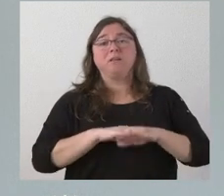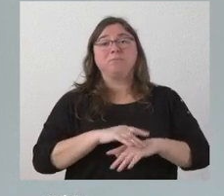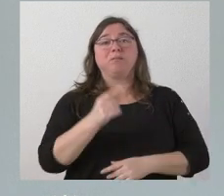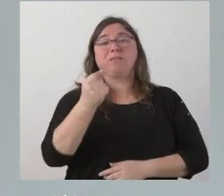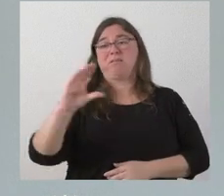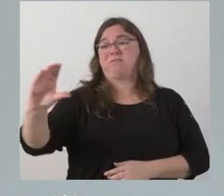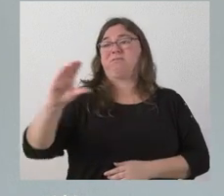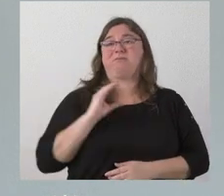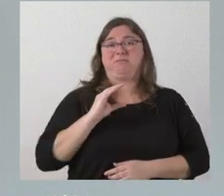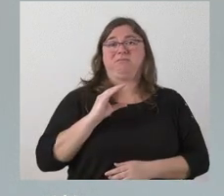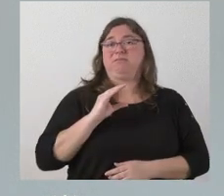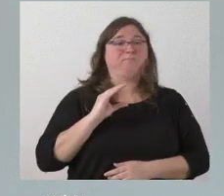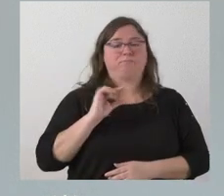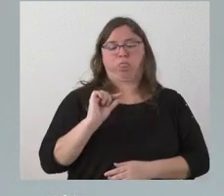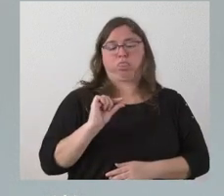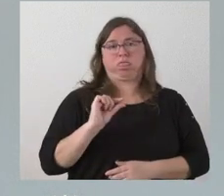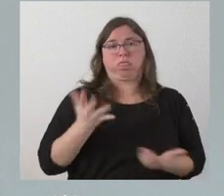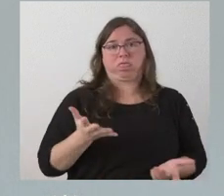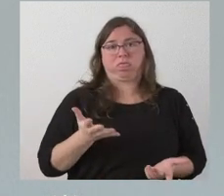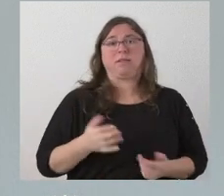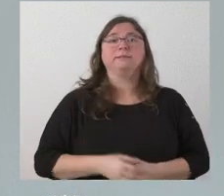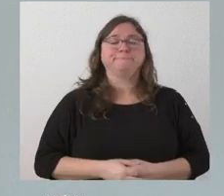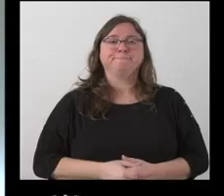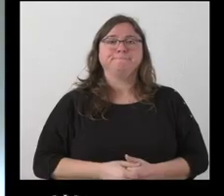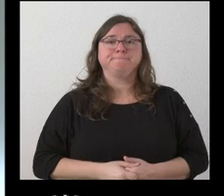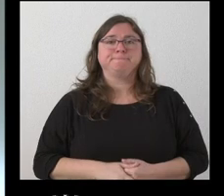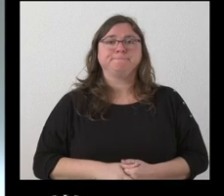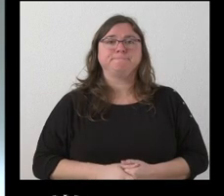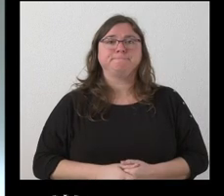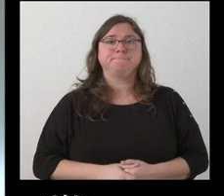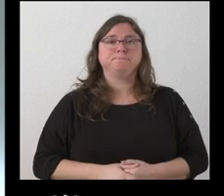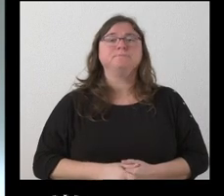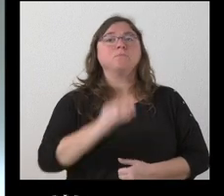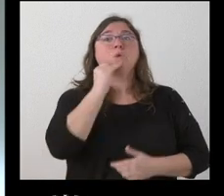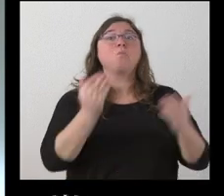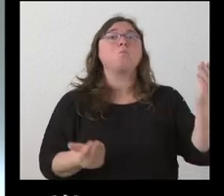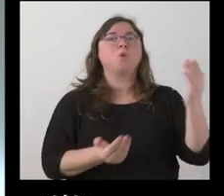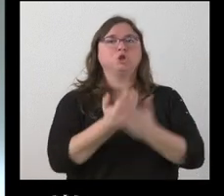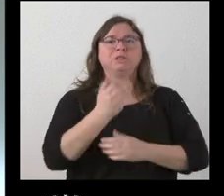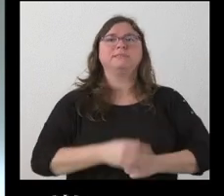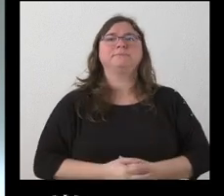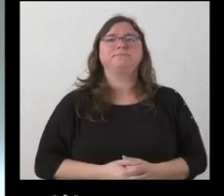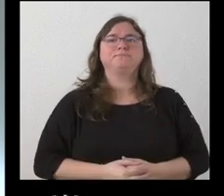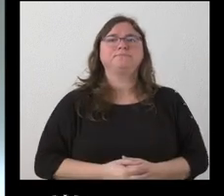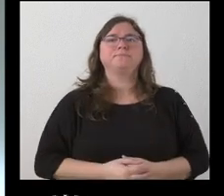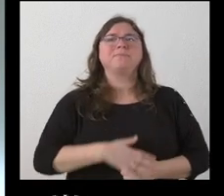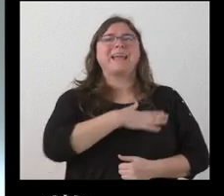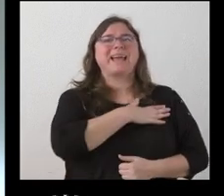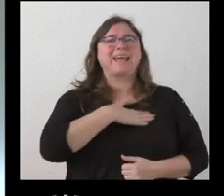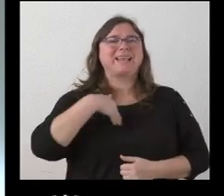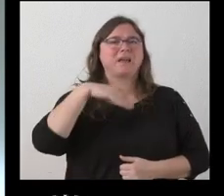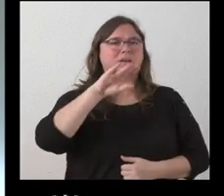no se correspondía con la convocatoria con la que se efectuó Sí, buenos días señor Carrido quería preguntarle